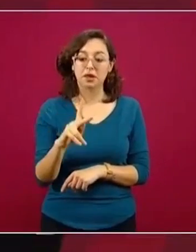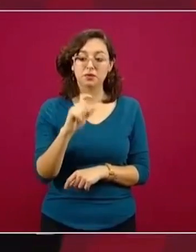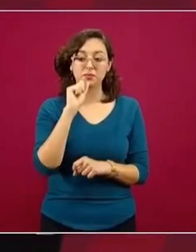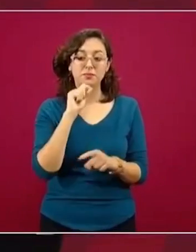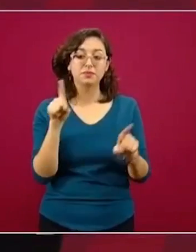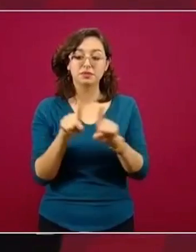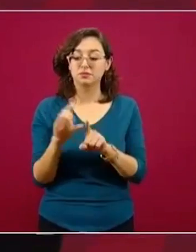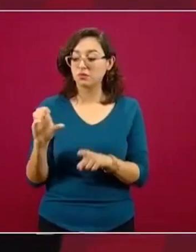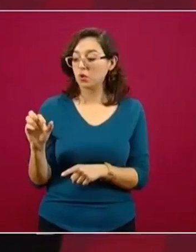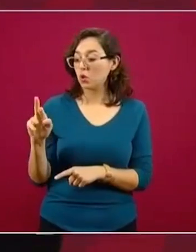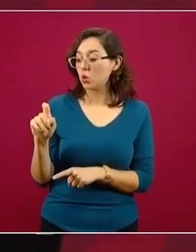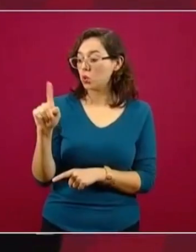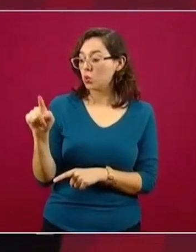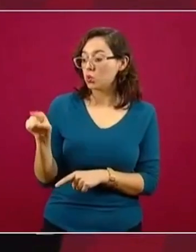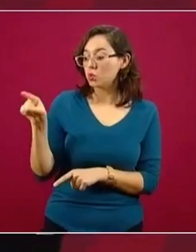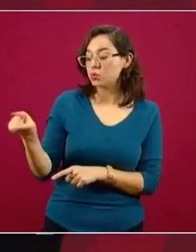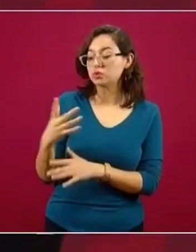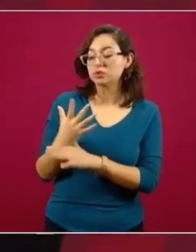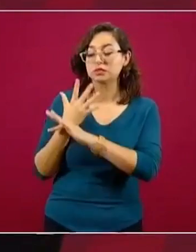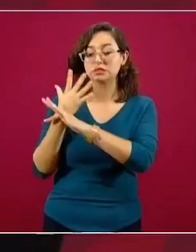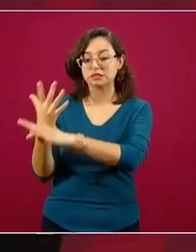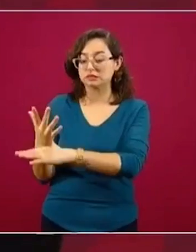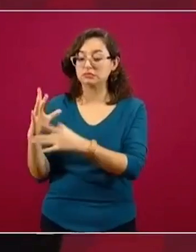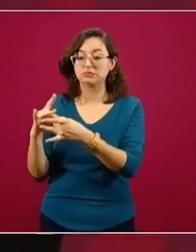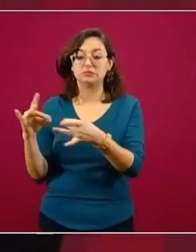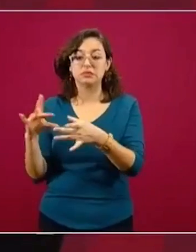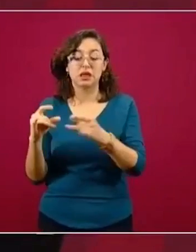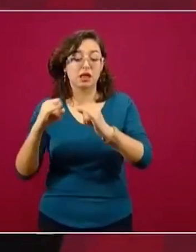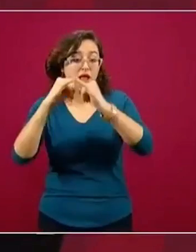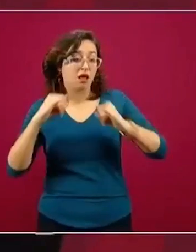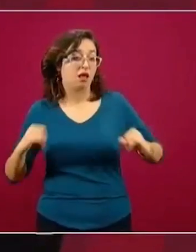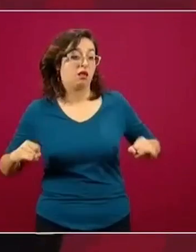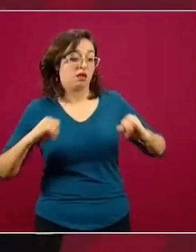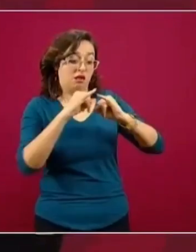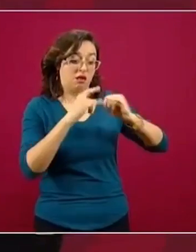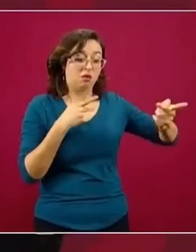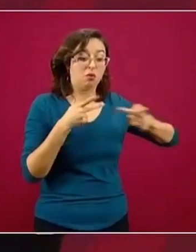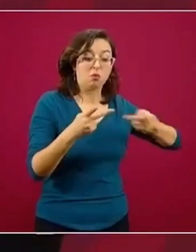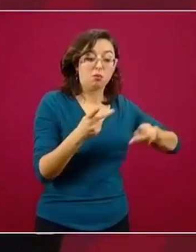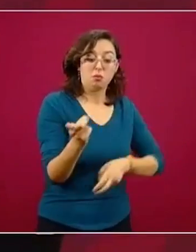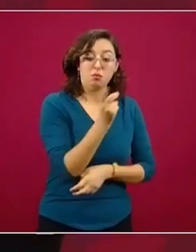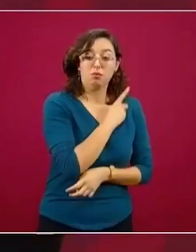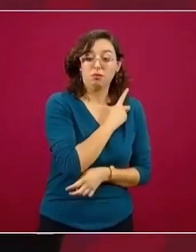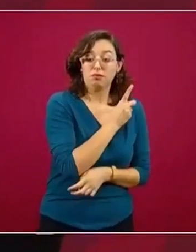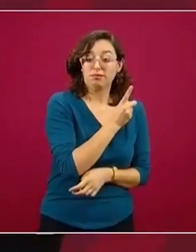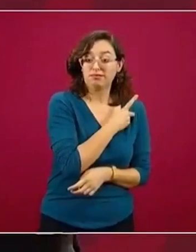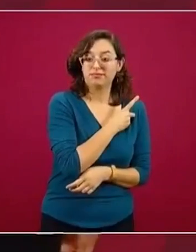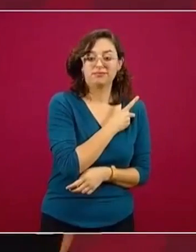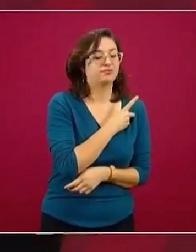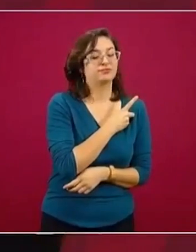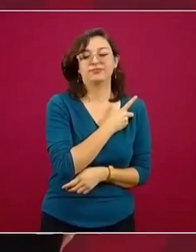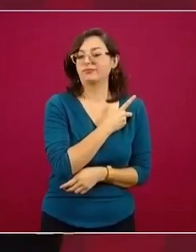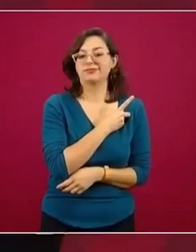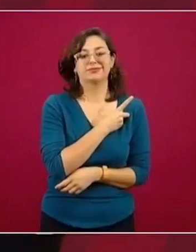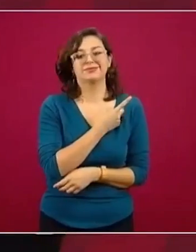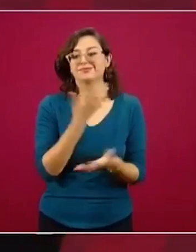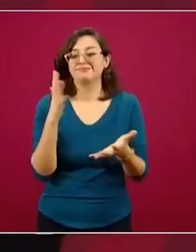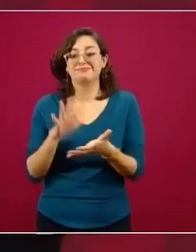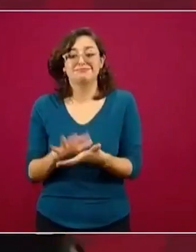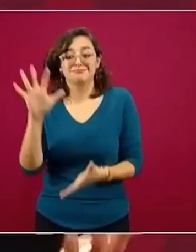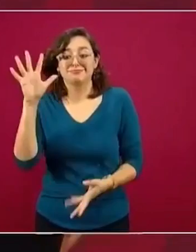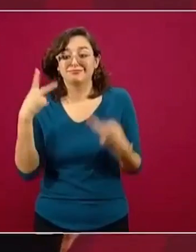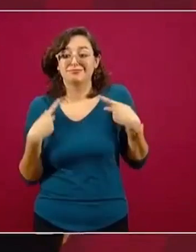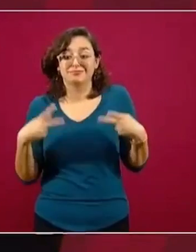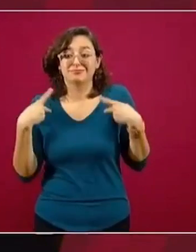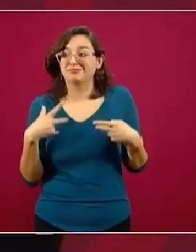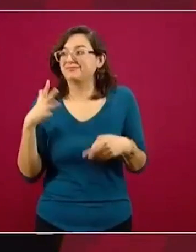no se trata de que el gobierno o las instituciones se preparen solas, porque la mayoría de la población es